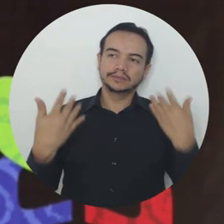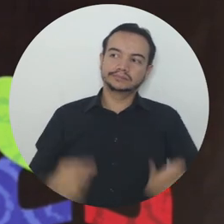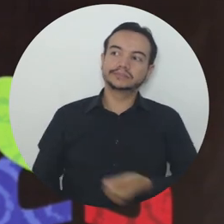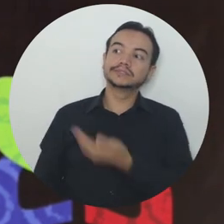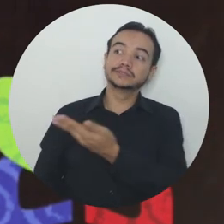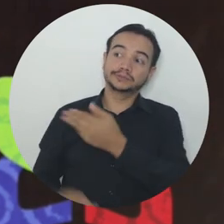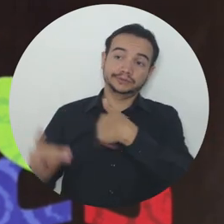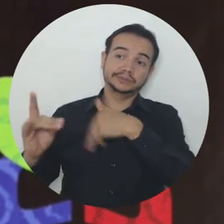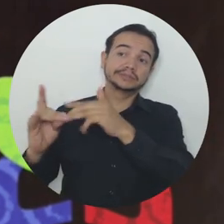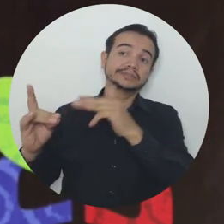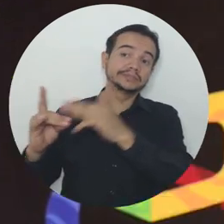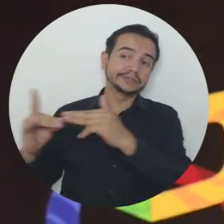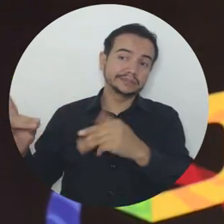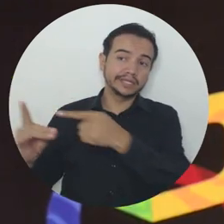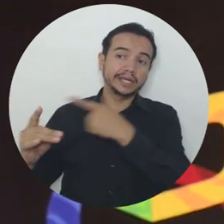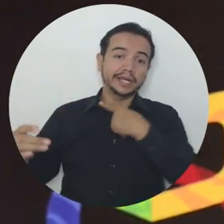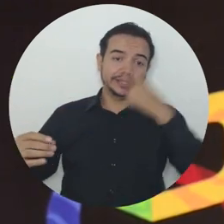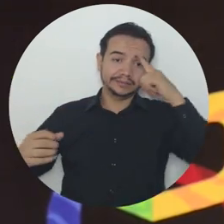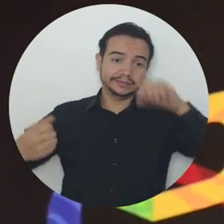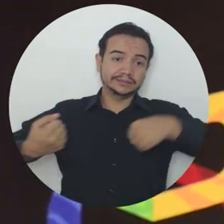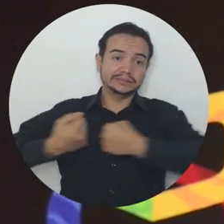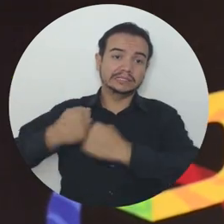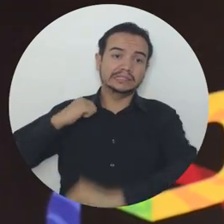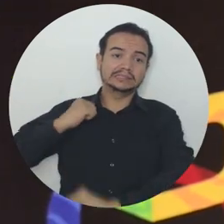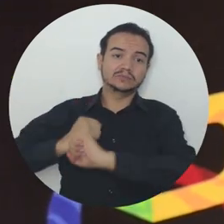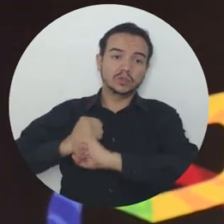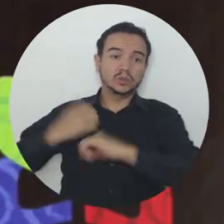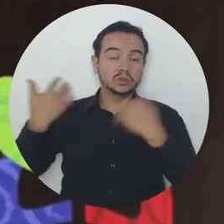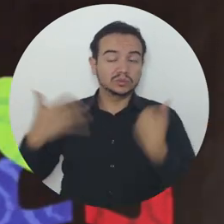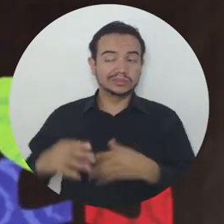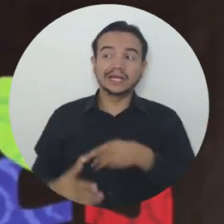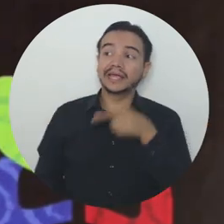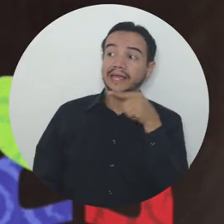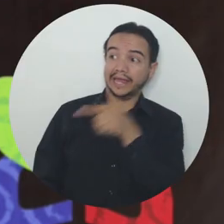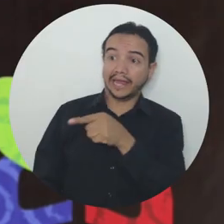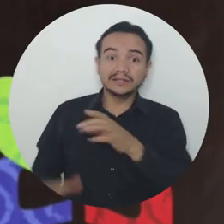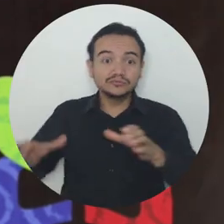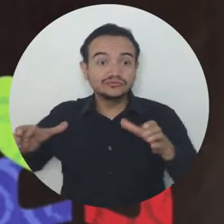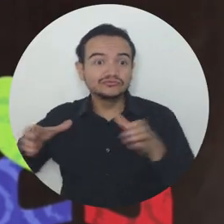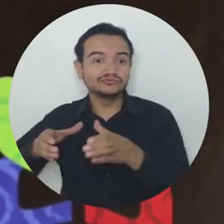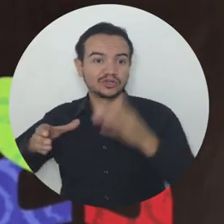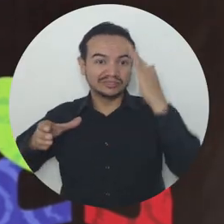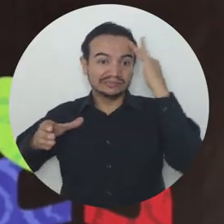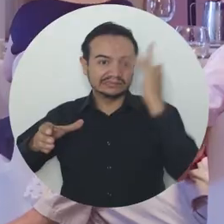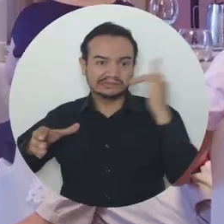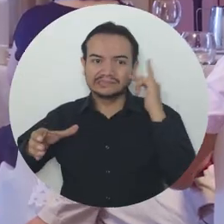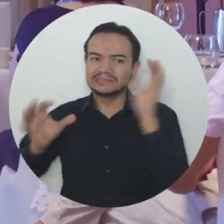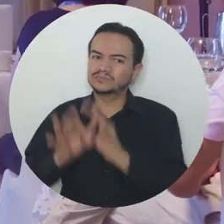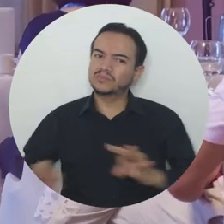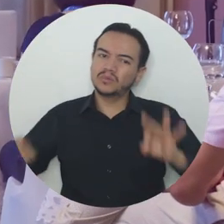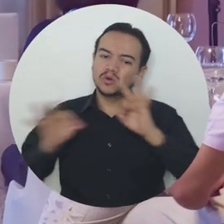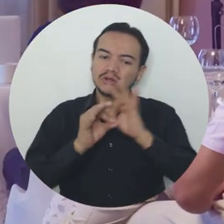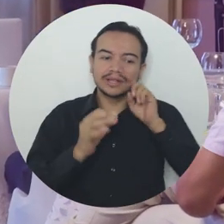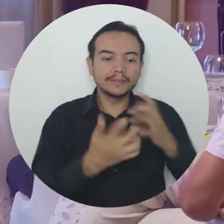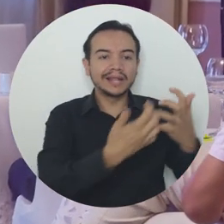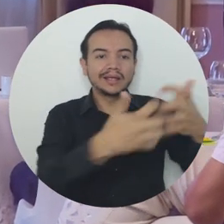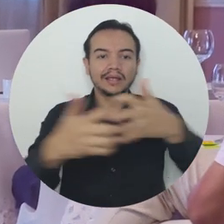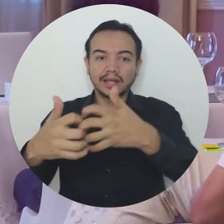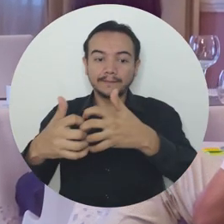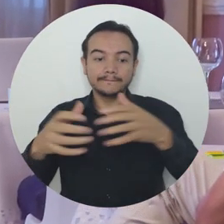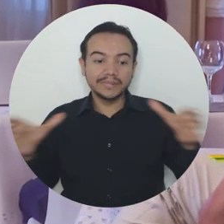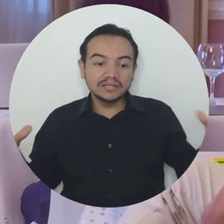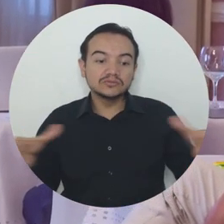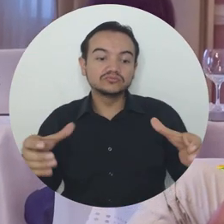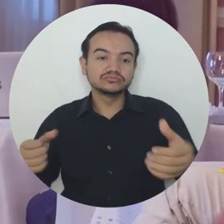un gran aliado la Universidad del Magdalena. Indudablemente la academia es el factor fundamental de este tejido empresarial.